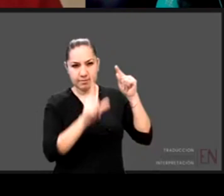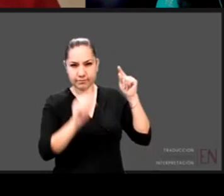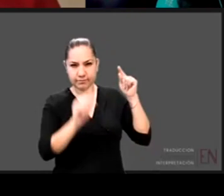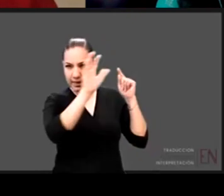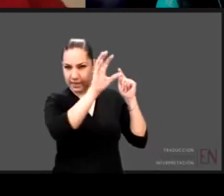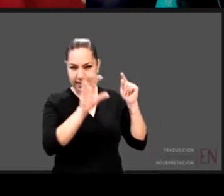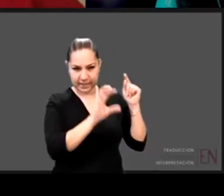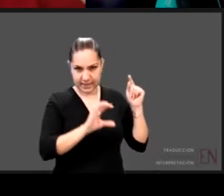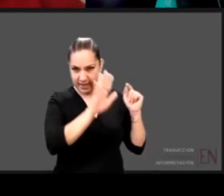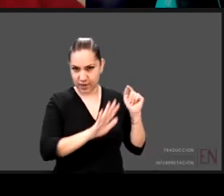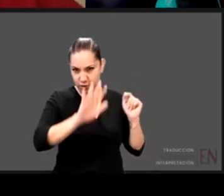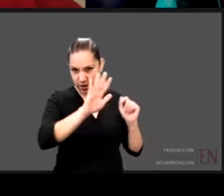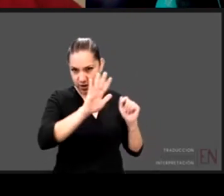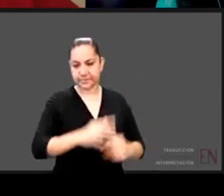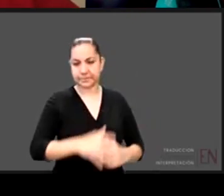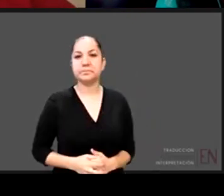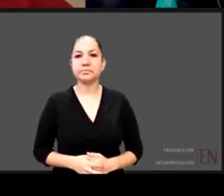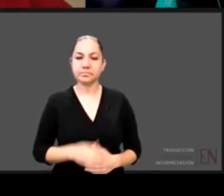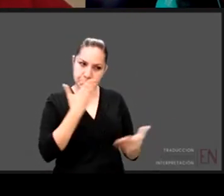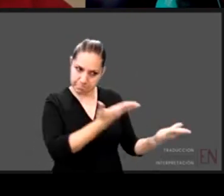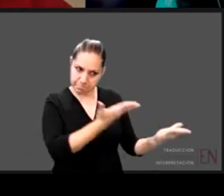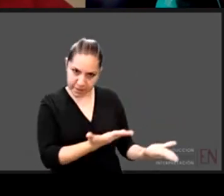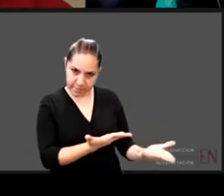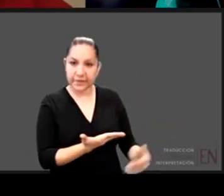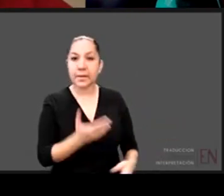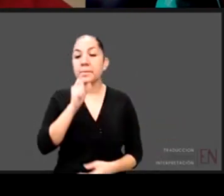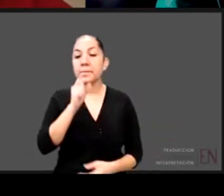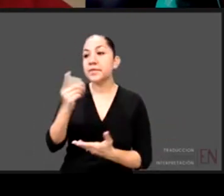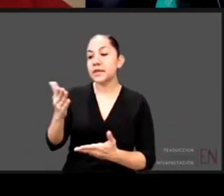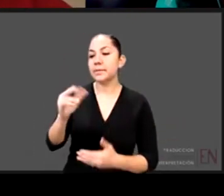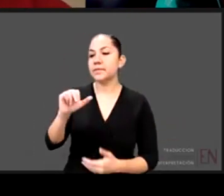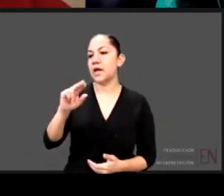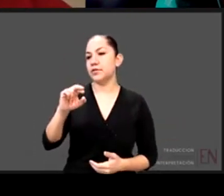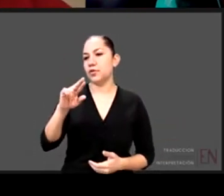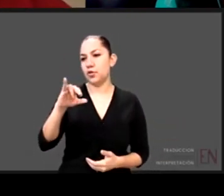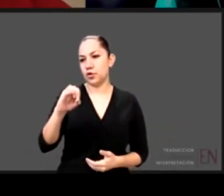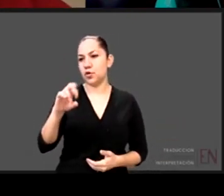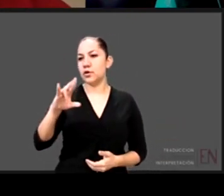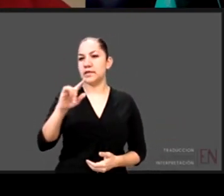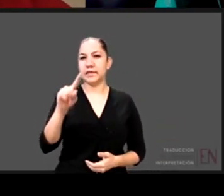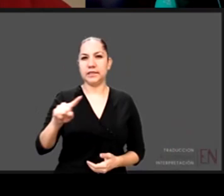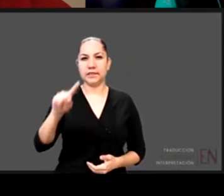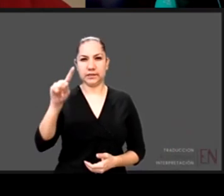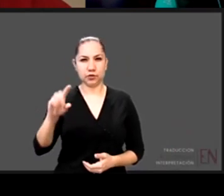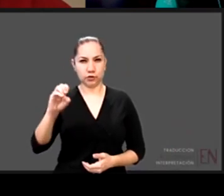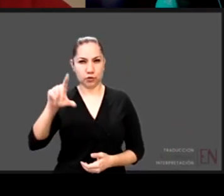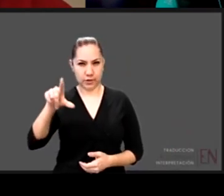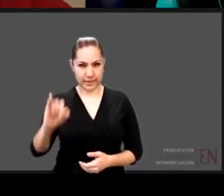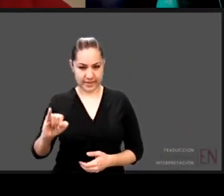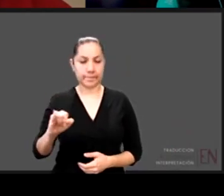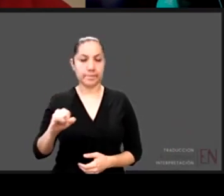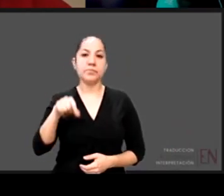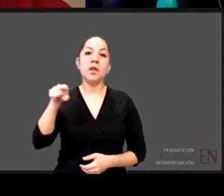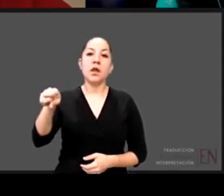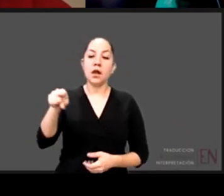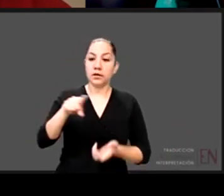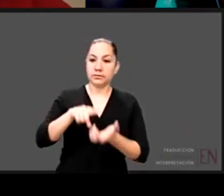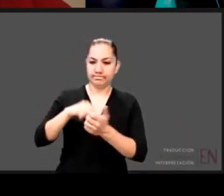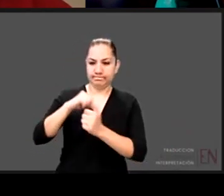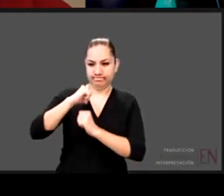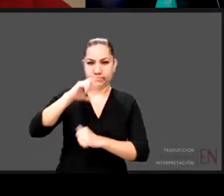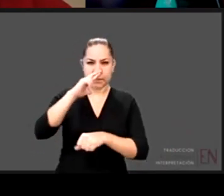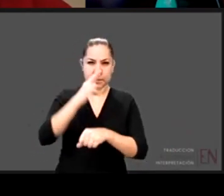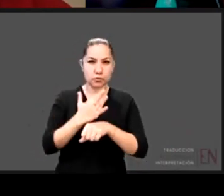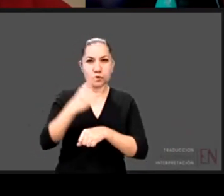Con nosotros también está Antonio Rizzoli, jefe del Servicio de Pediatría del Desarrollo y la Conducta en el